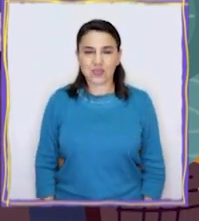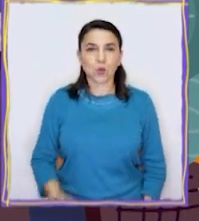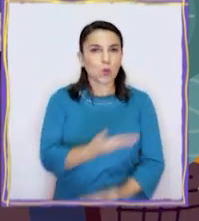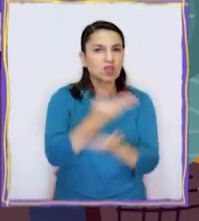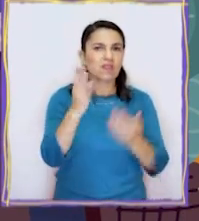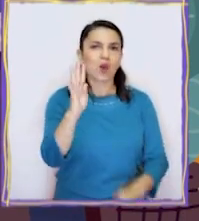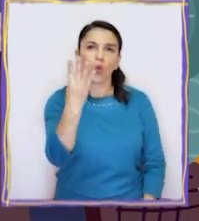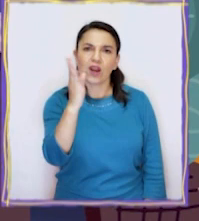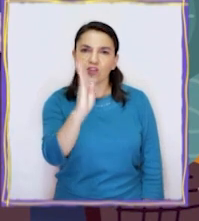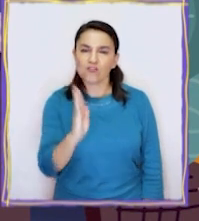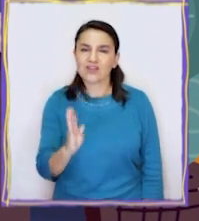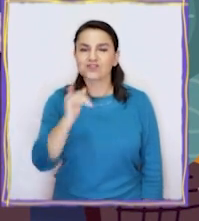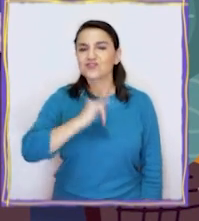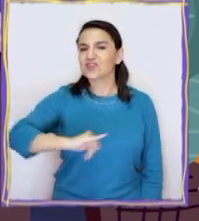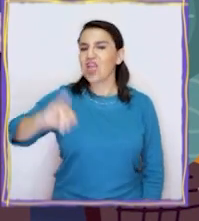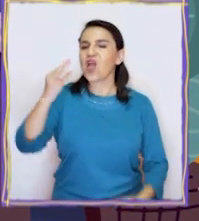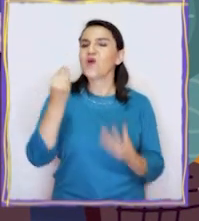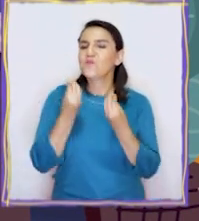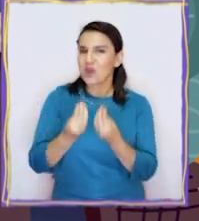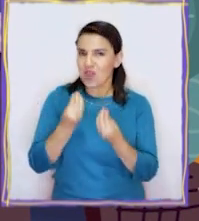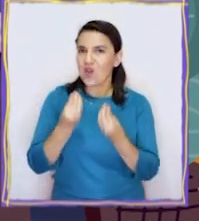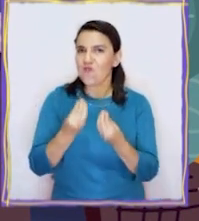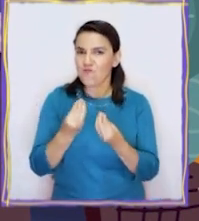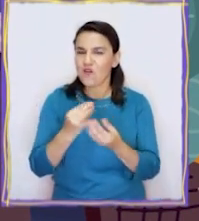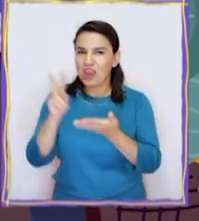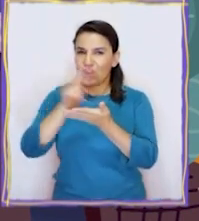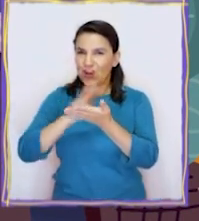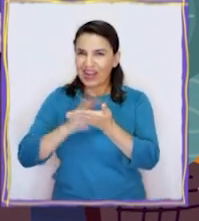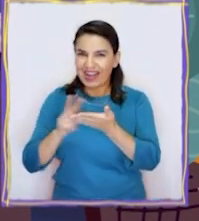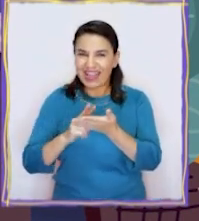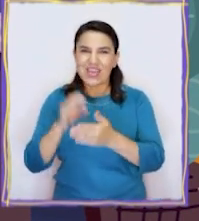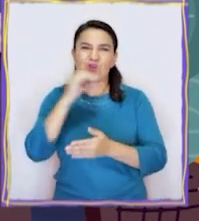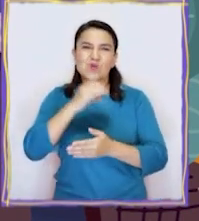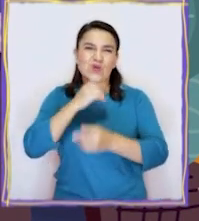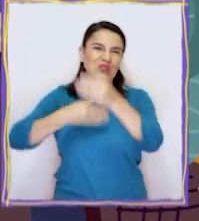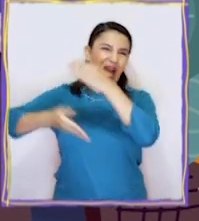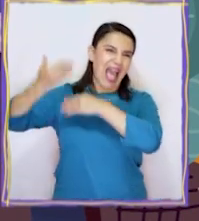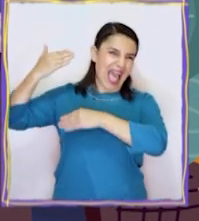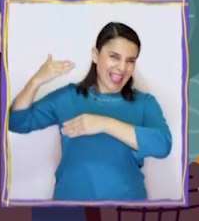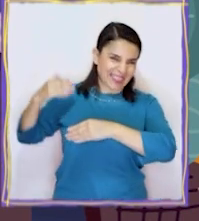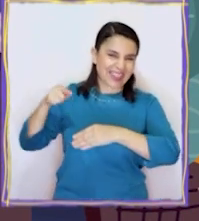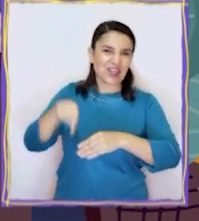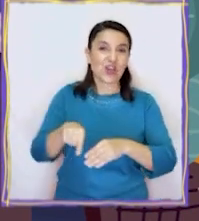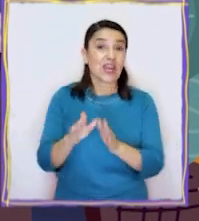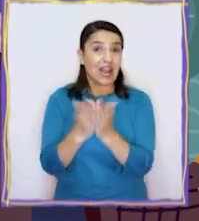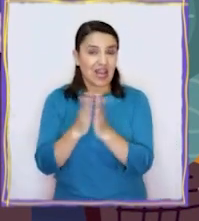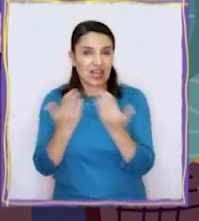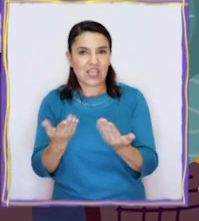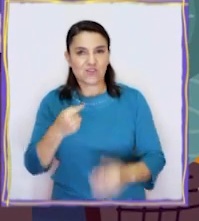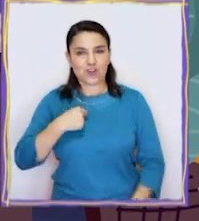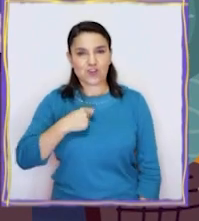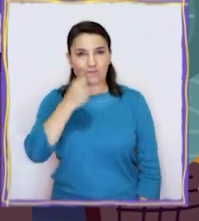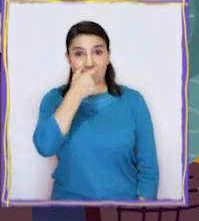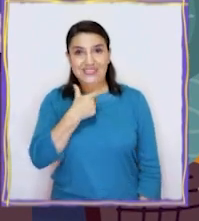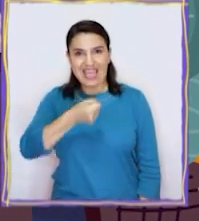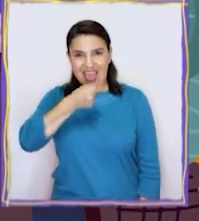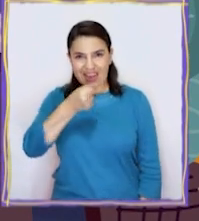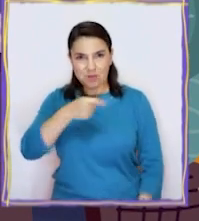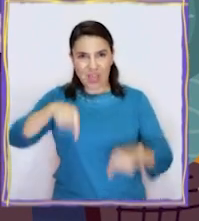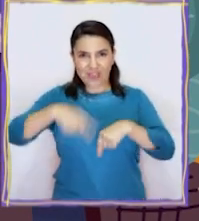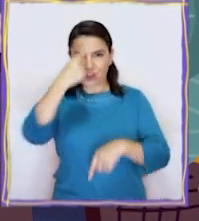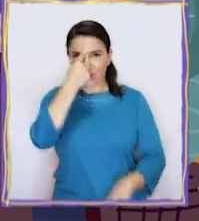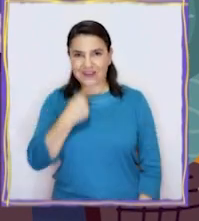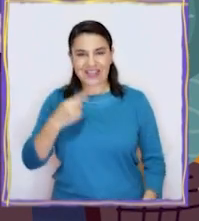¿Y si están en cuarto? Siempre es bueno revisar contenidos de años anteriores. Soy Chester, el animador, esto fue